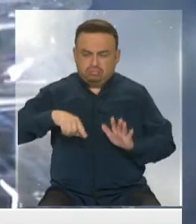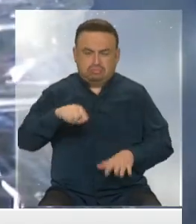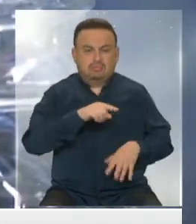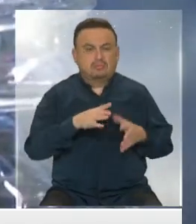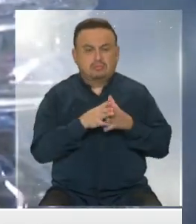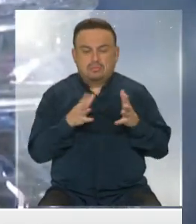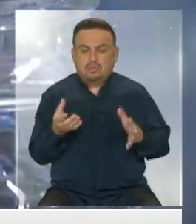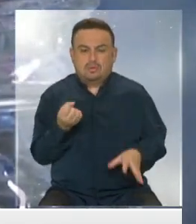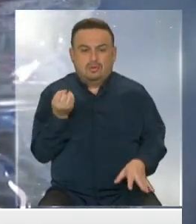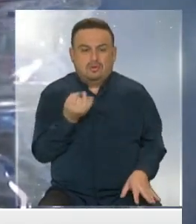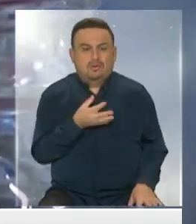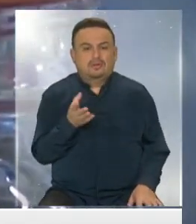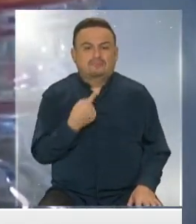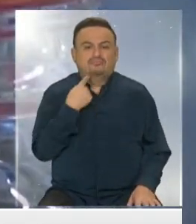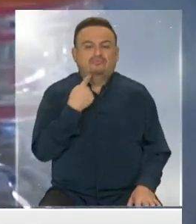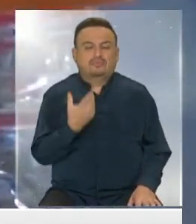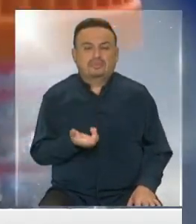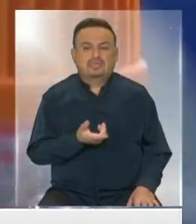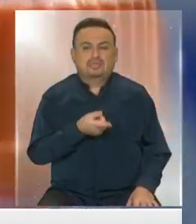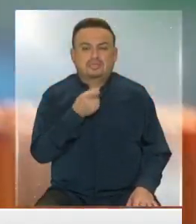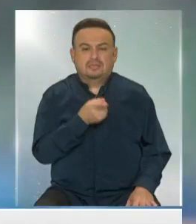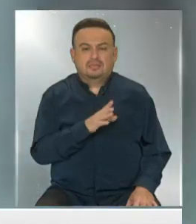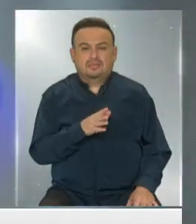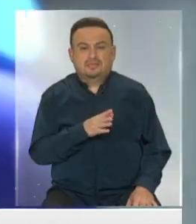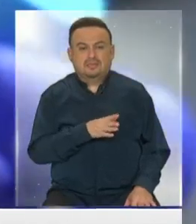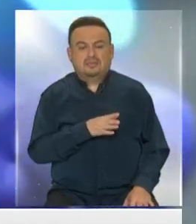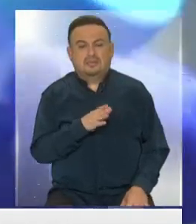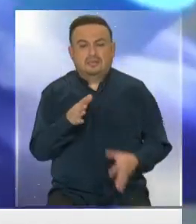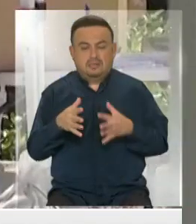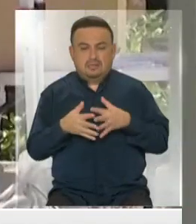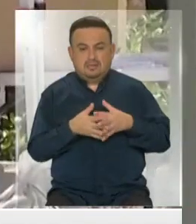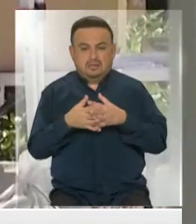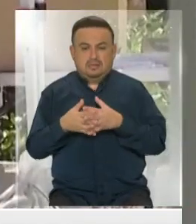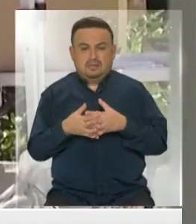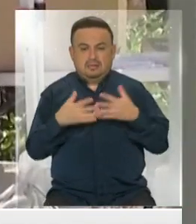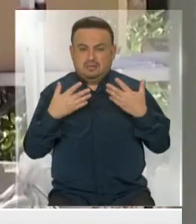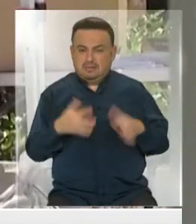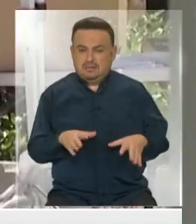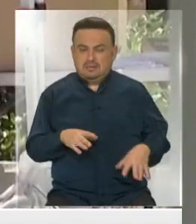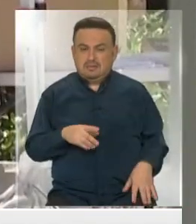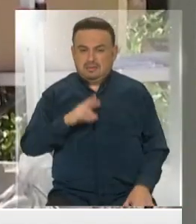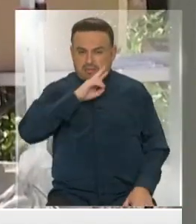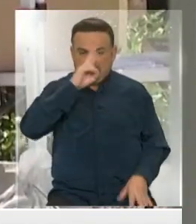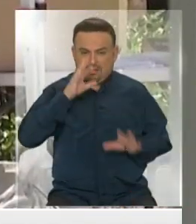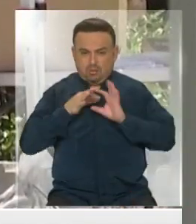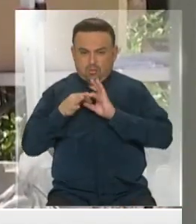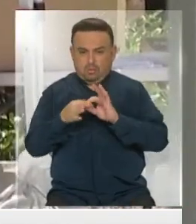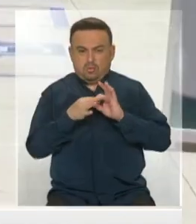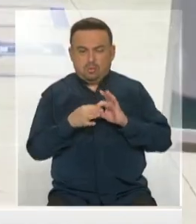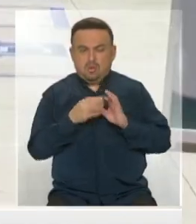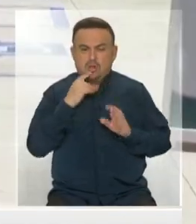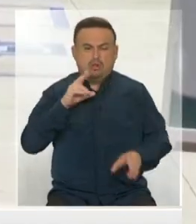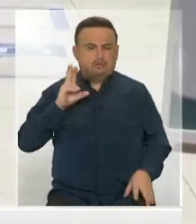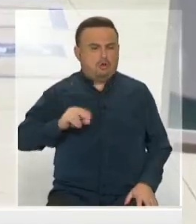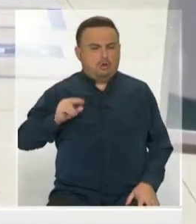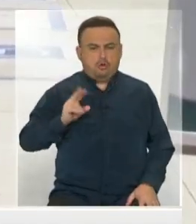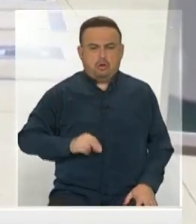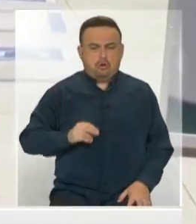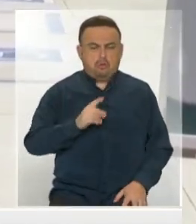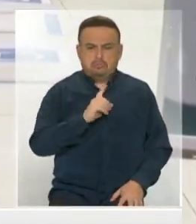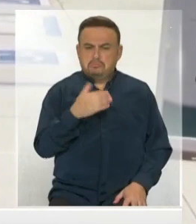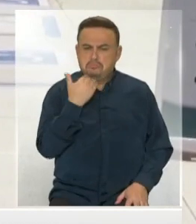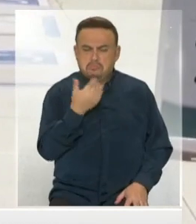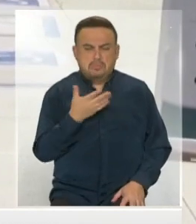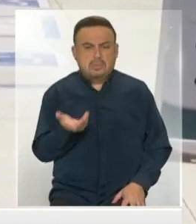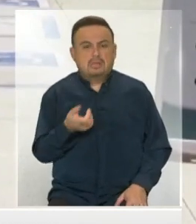cifras tan fatales que son en los Estados Unidos, como también en el Reino Unido, hablamos de gobiernos de negacionismo. Eso es lo que ha marcado